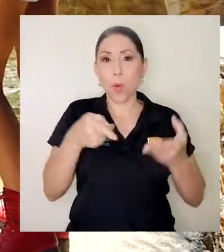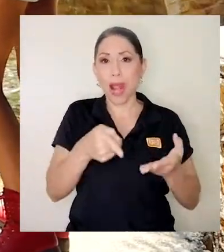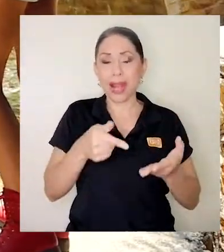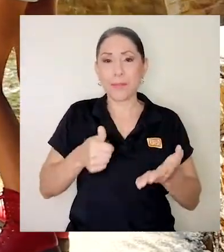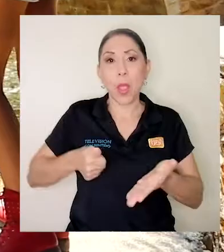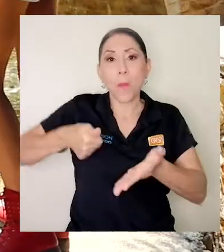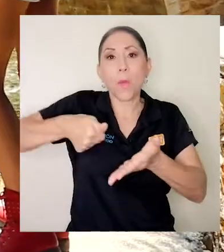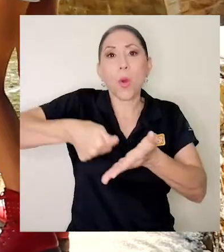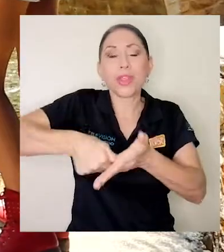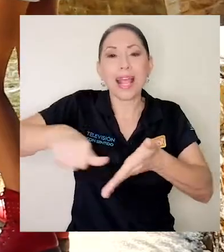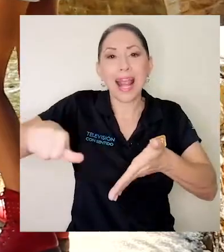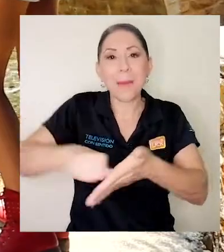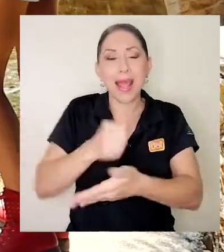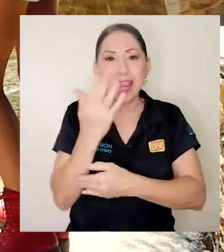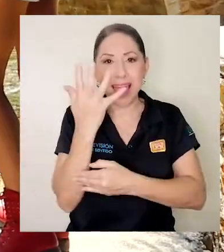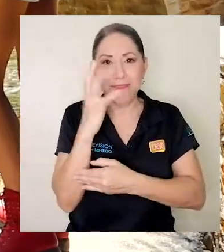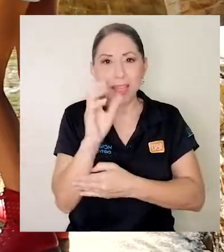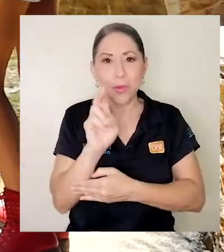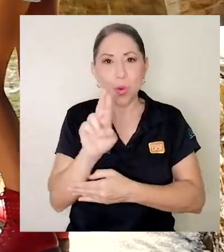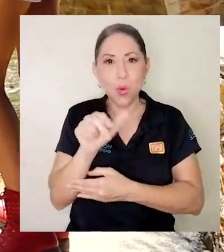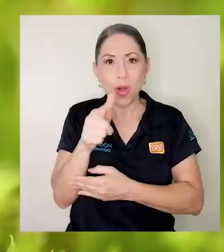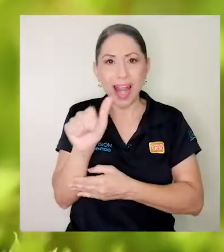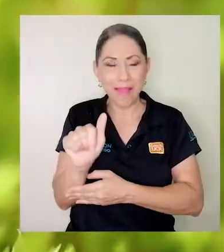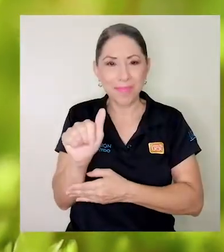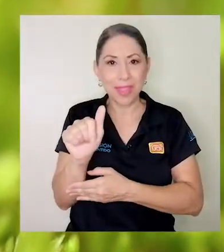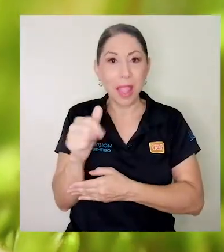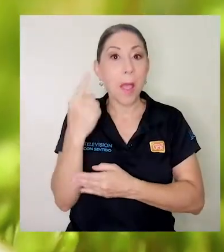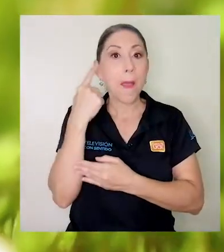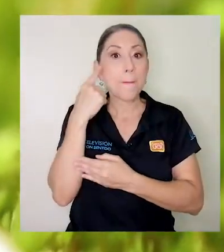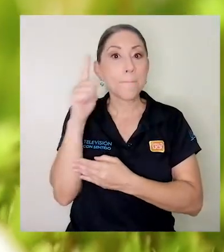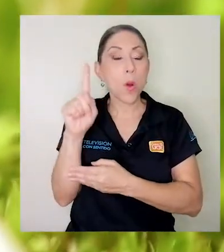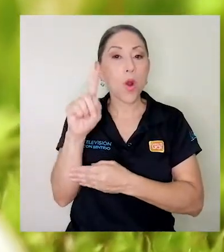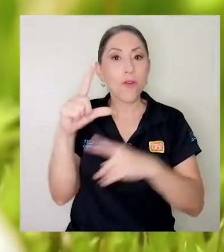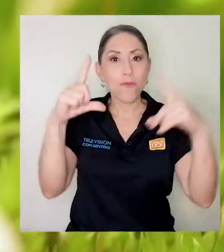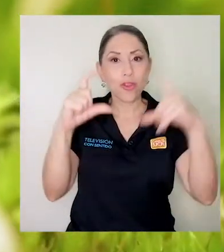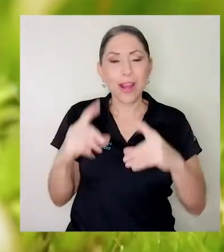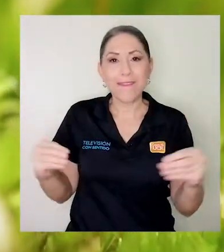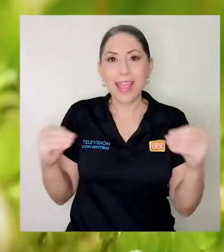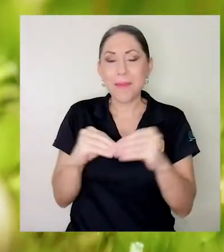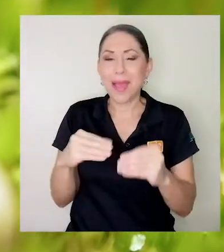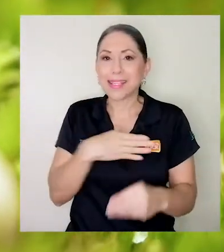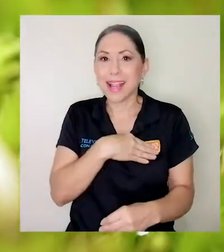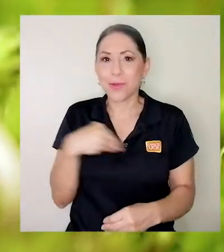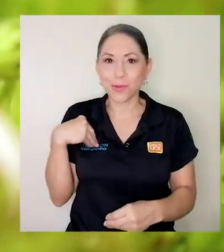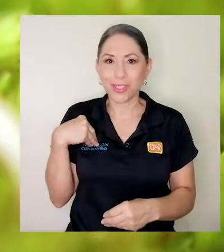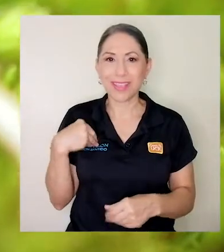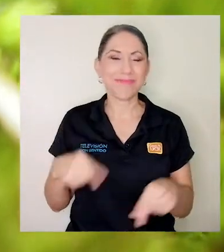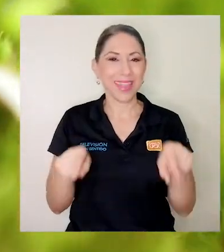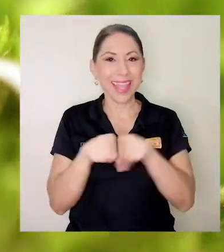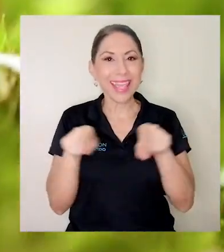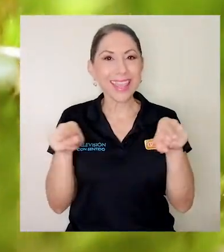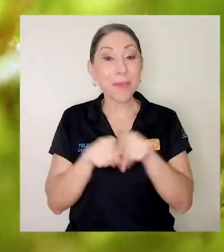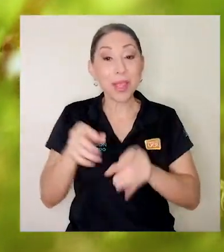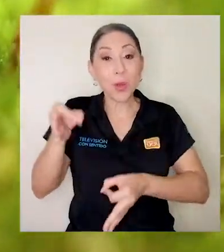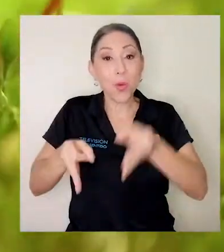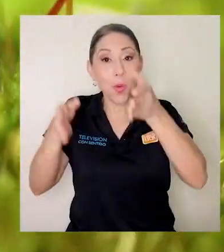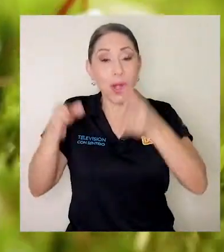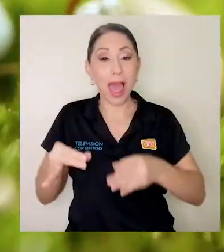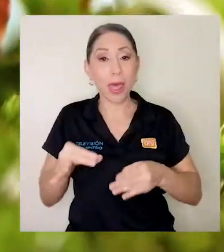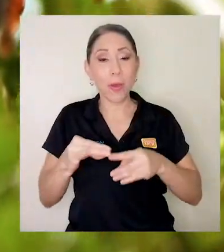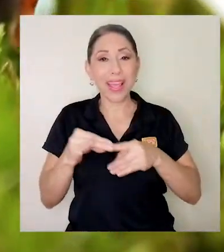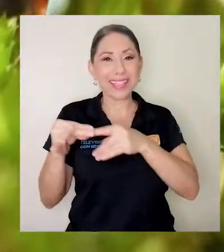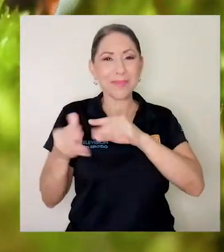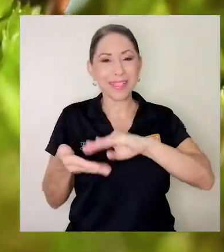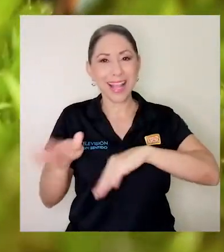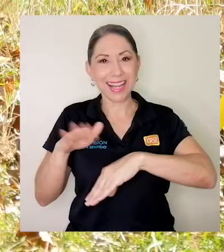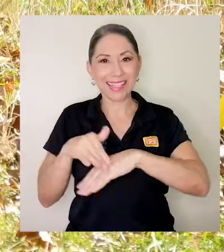votará en la página de Facebook de la UGA por la fotografía que más le guste y también habrá un jurado